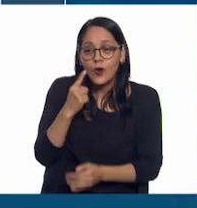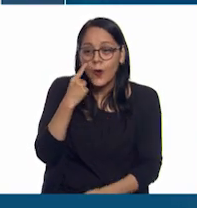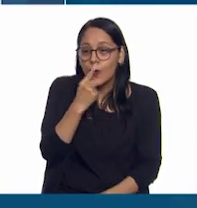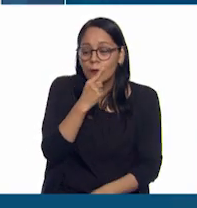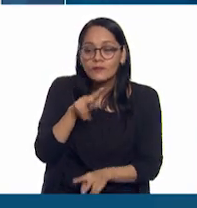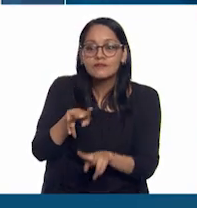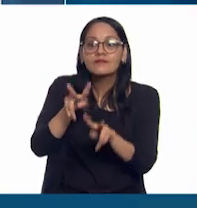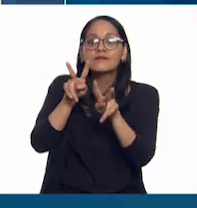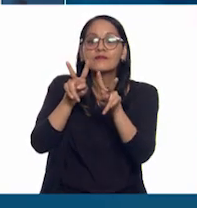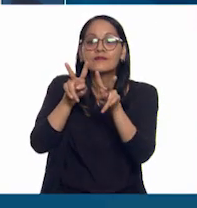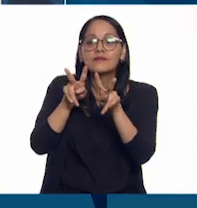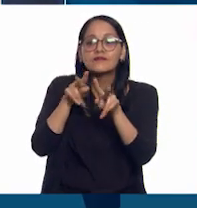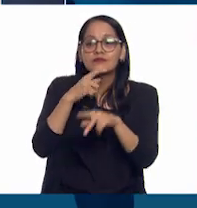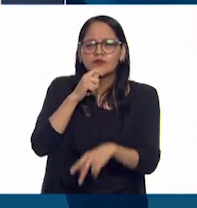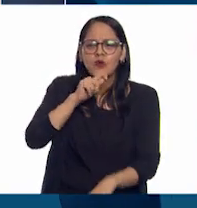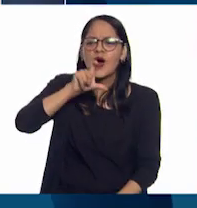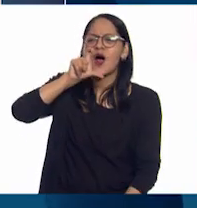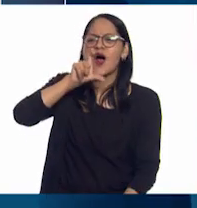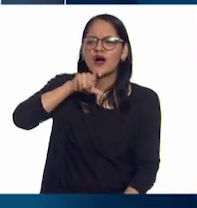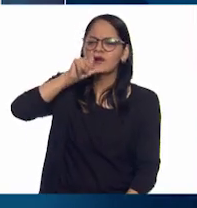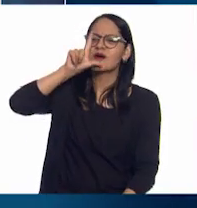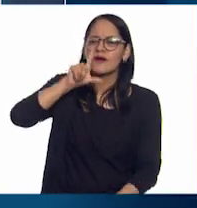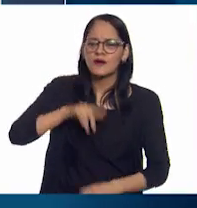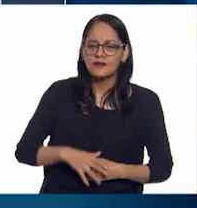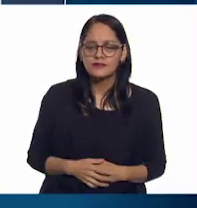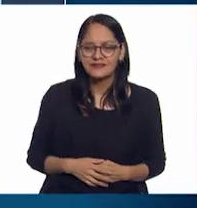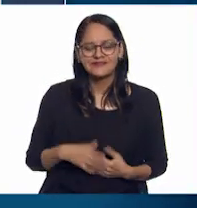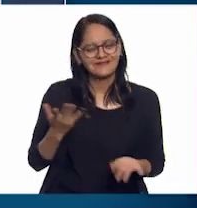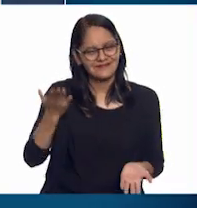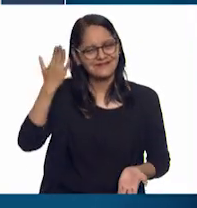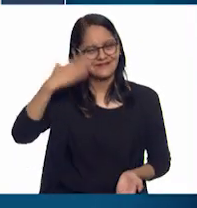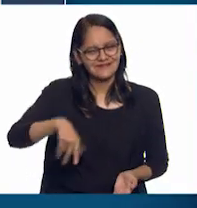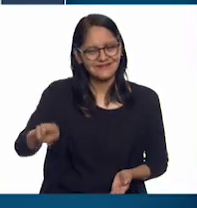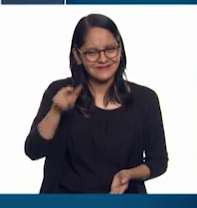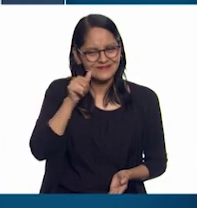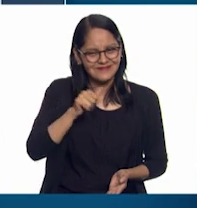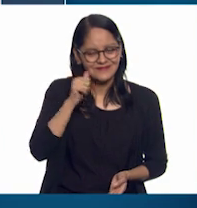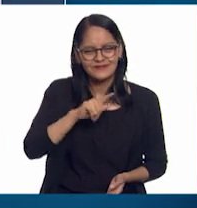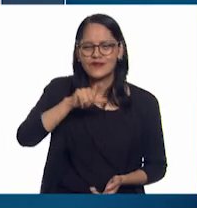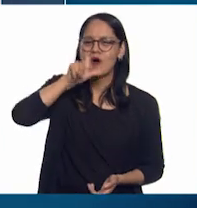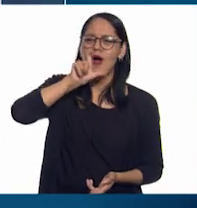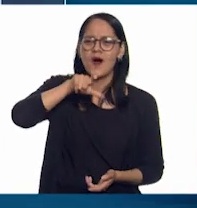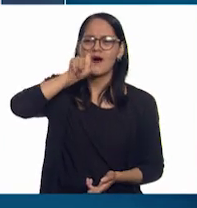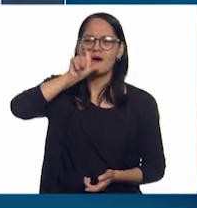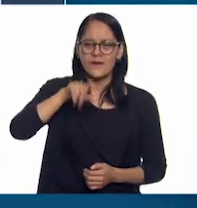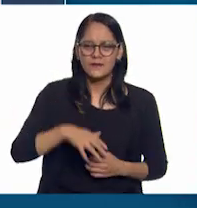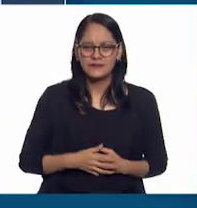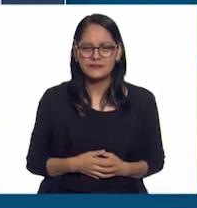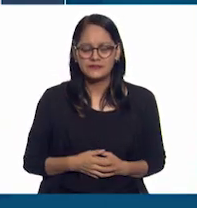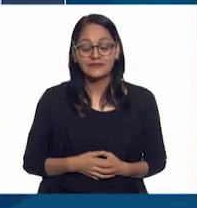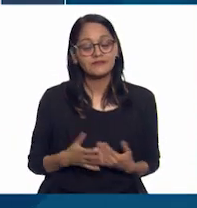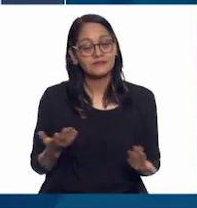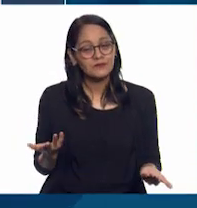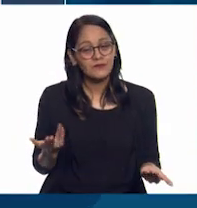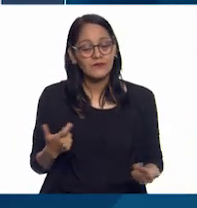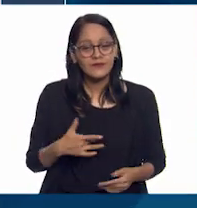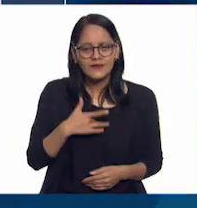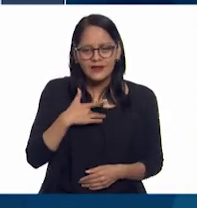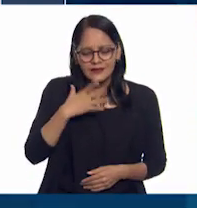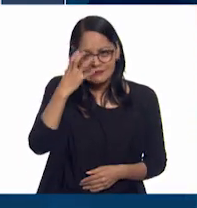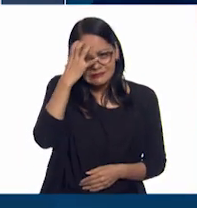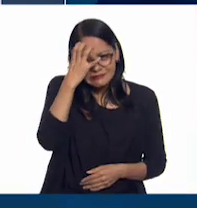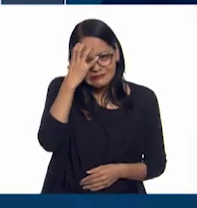y me dijo, ¡ah! Ya ven que así siempre le hace. Y como pues me sentía